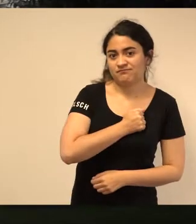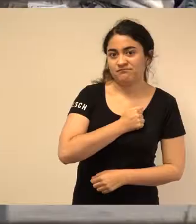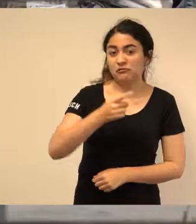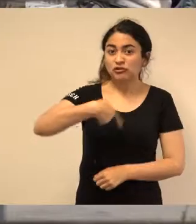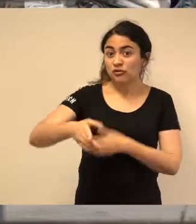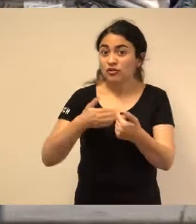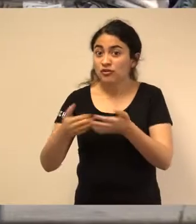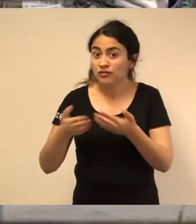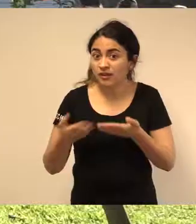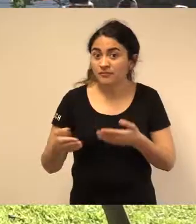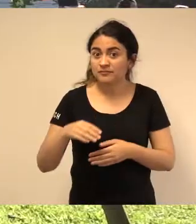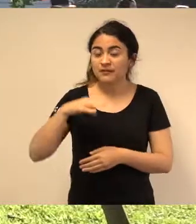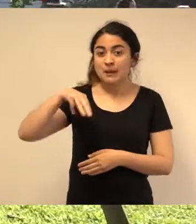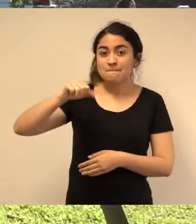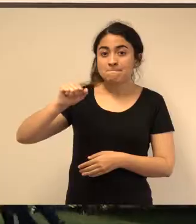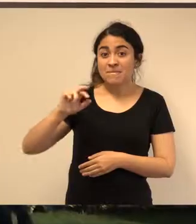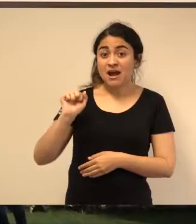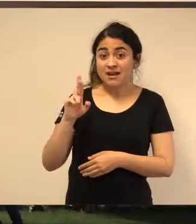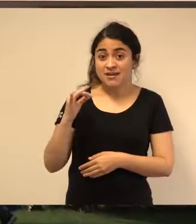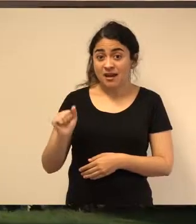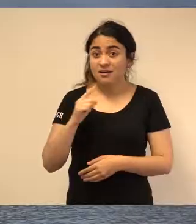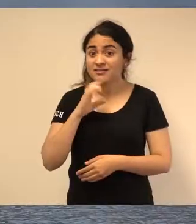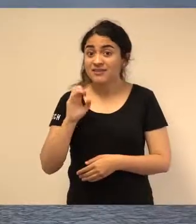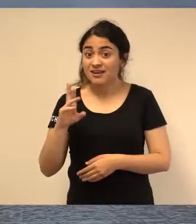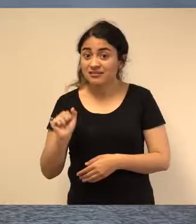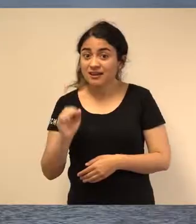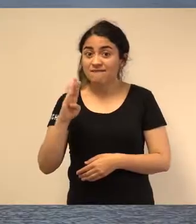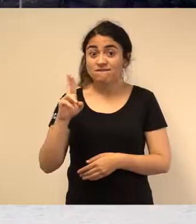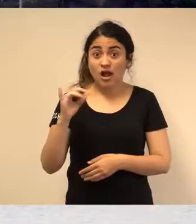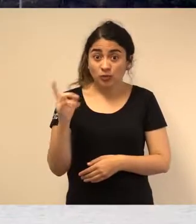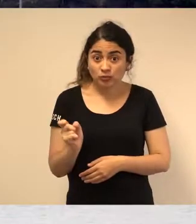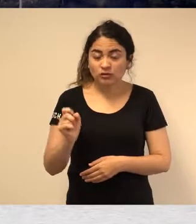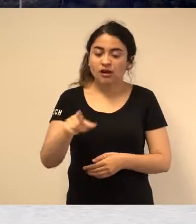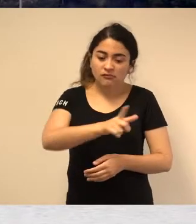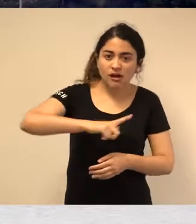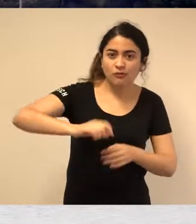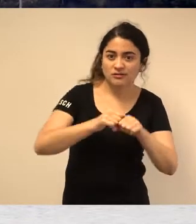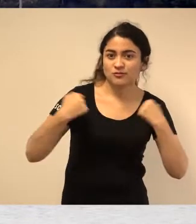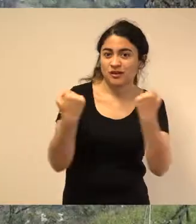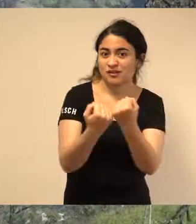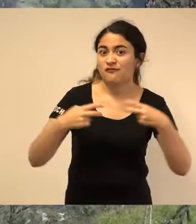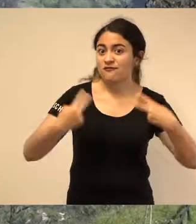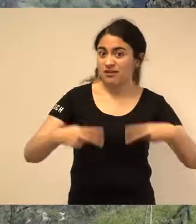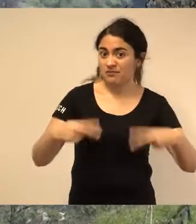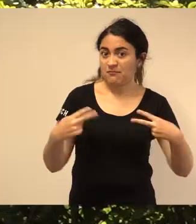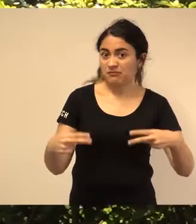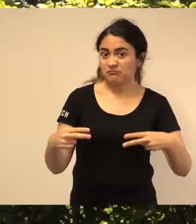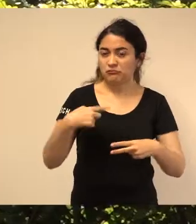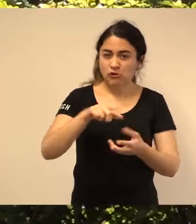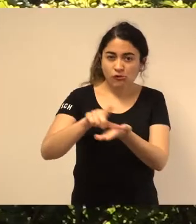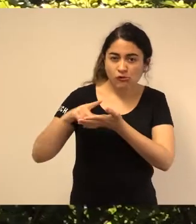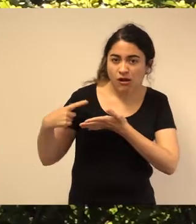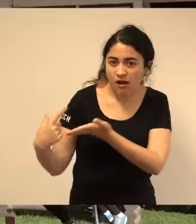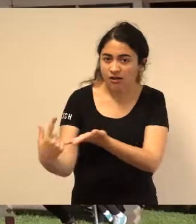ubicados en el campus María Teresa Brown de Aristía, alrededor de la Laguna Sausalito, en la ciudad de Viña del Mar, en